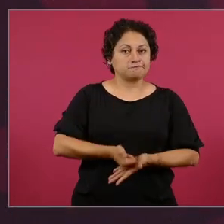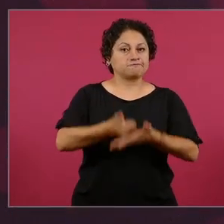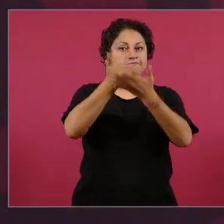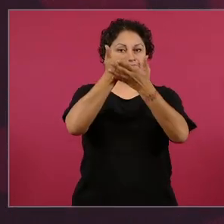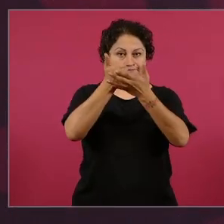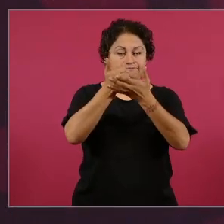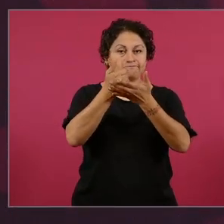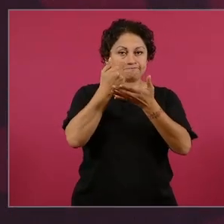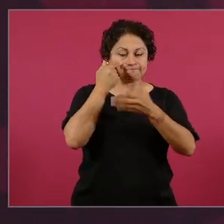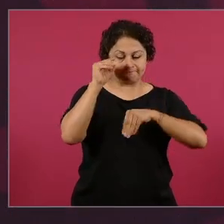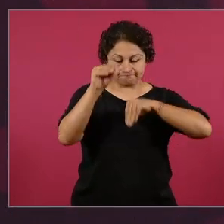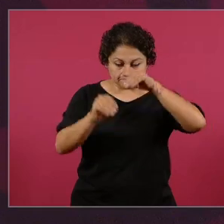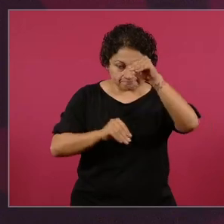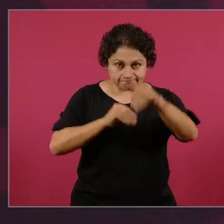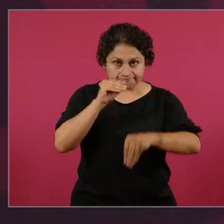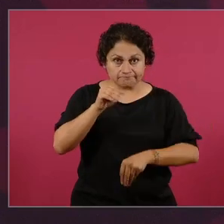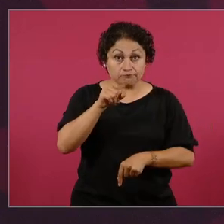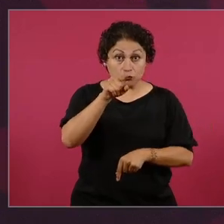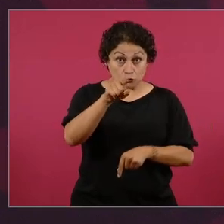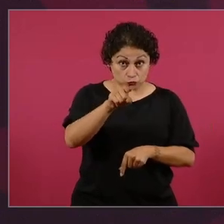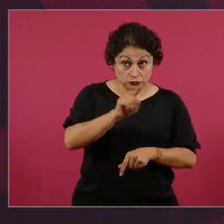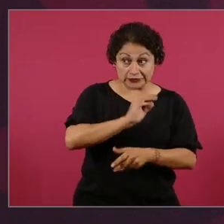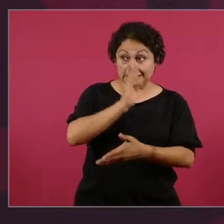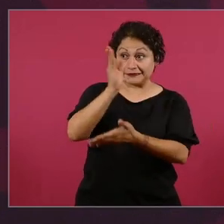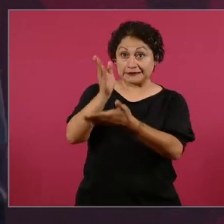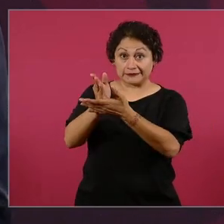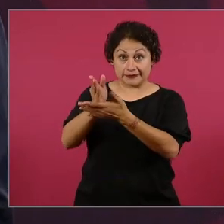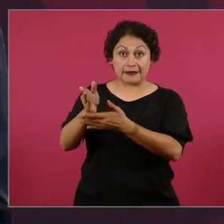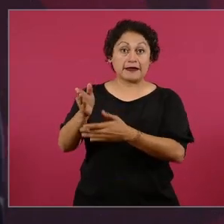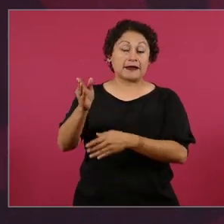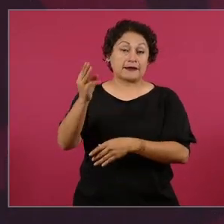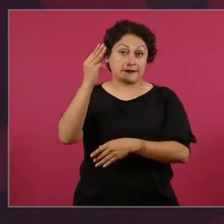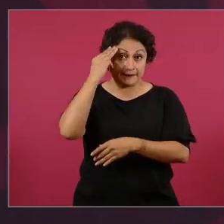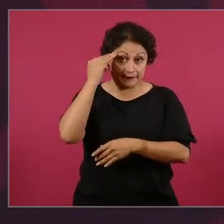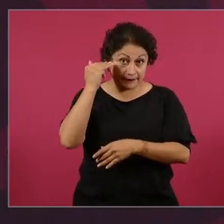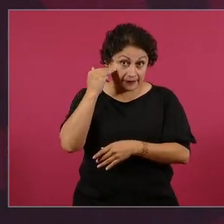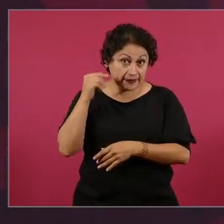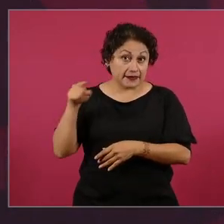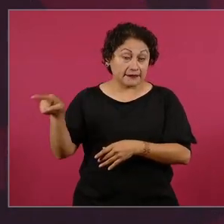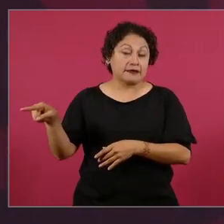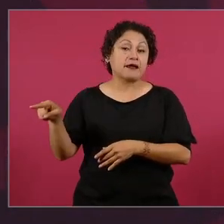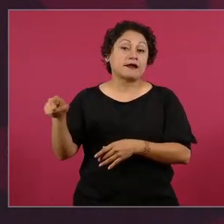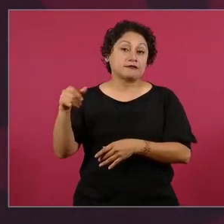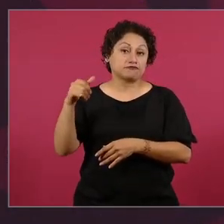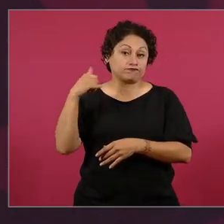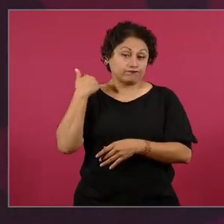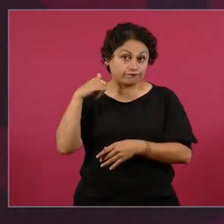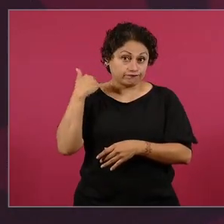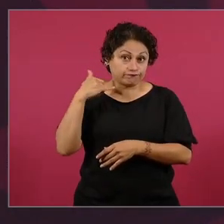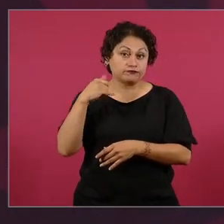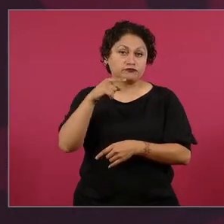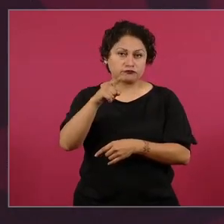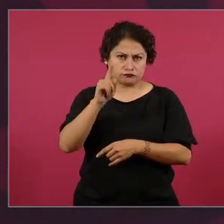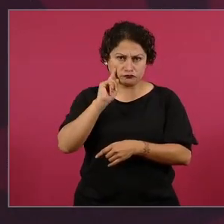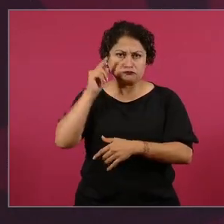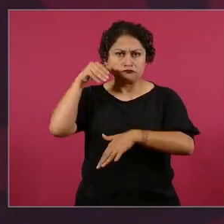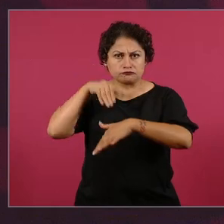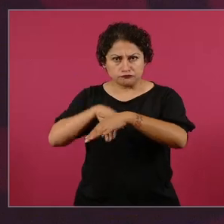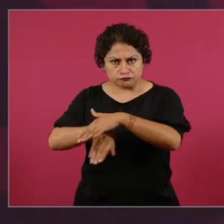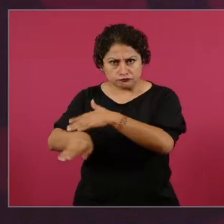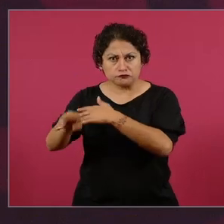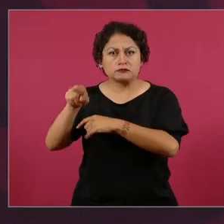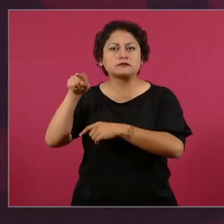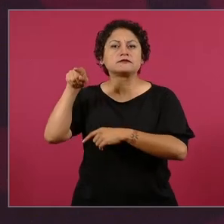Cuando vayan a Mérida, visiten el Parque de la Plancha